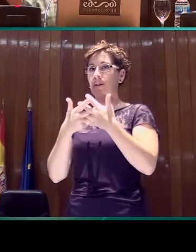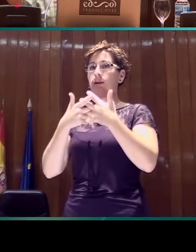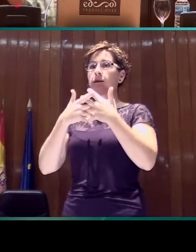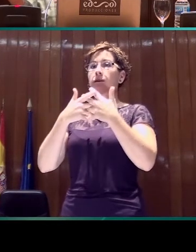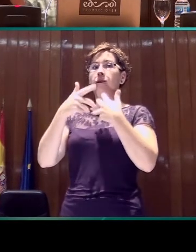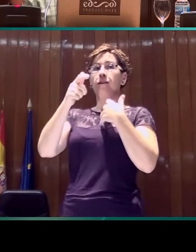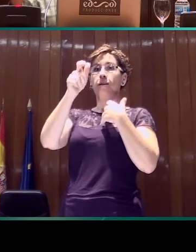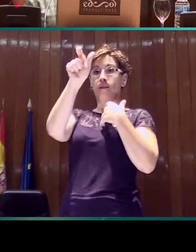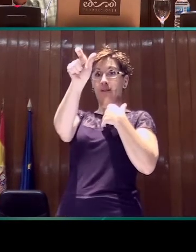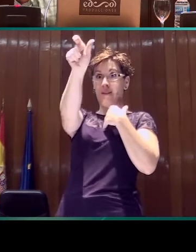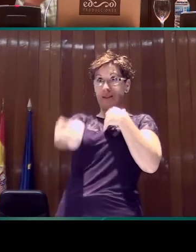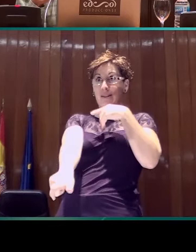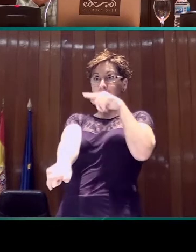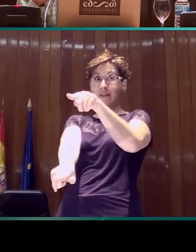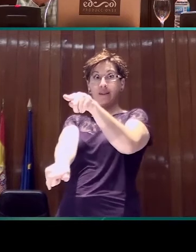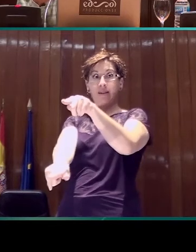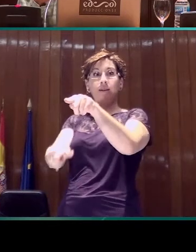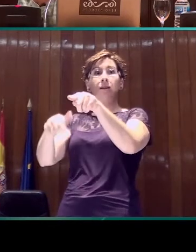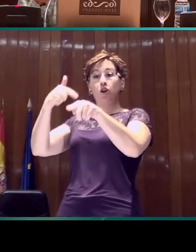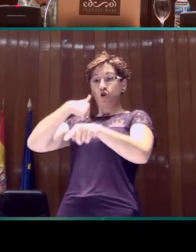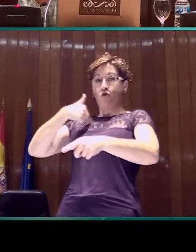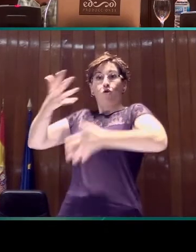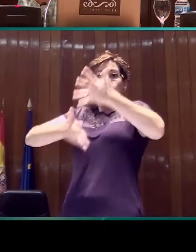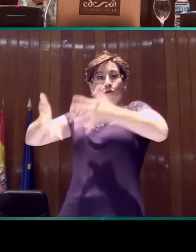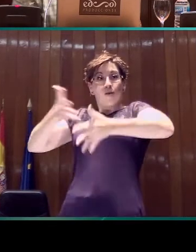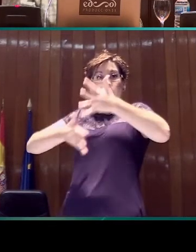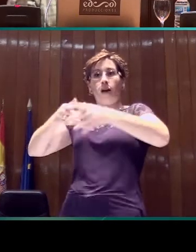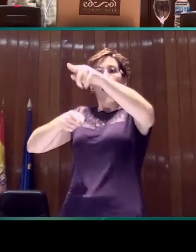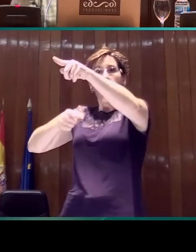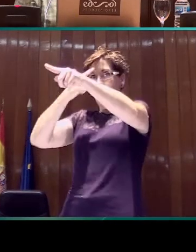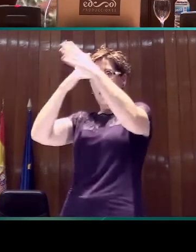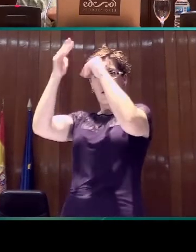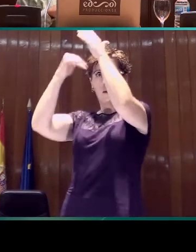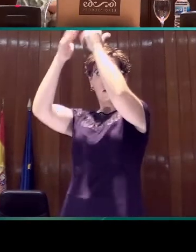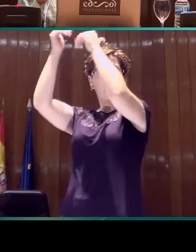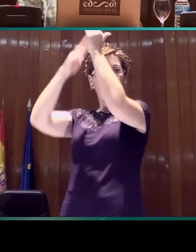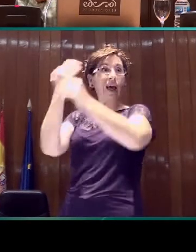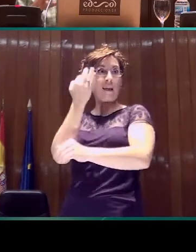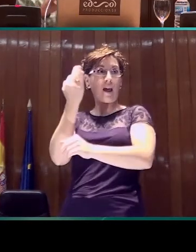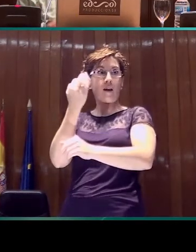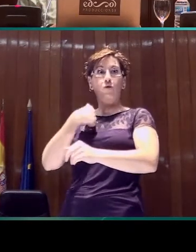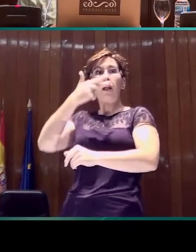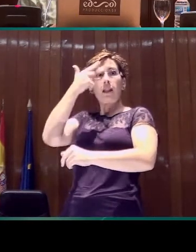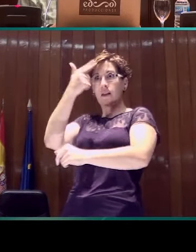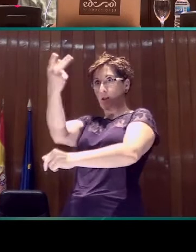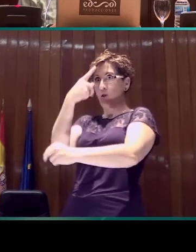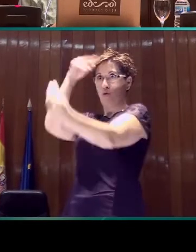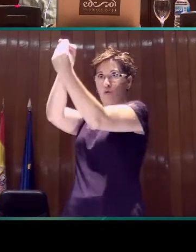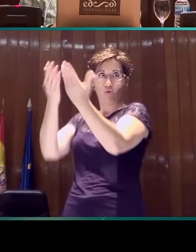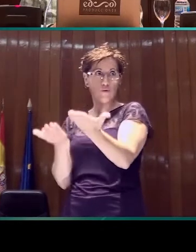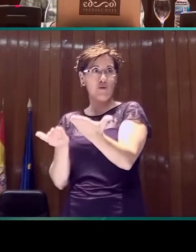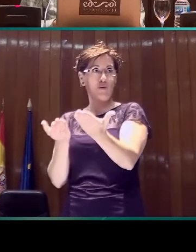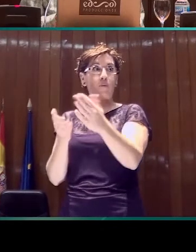va a construir a partir de lo que yo le signo sean los mismos y entonces se da la comunicación.